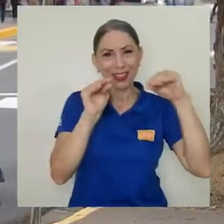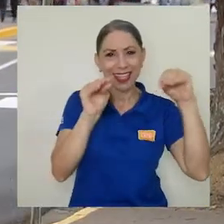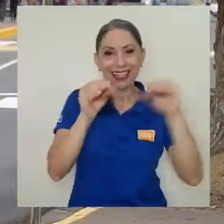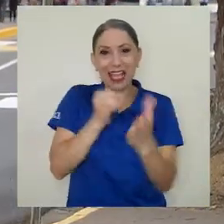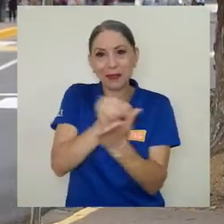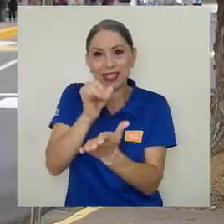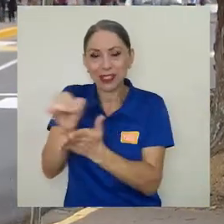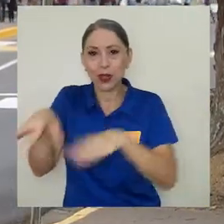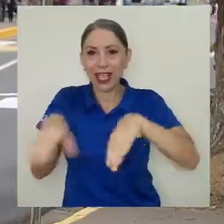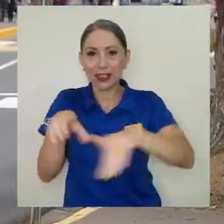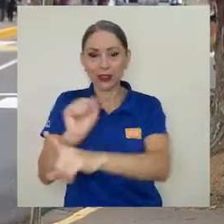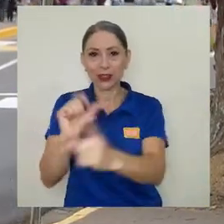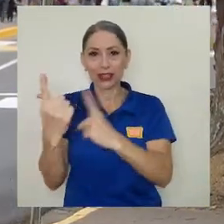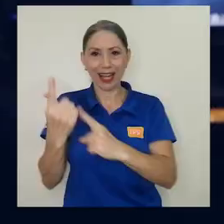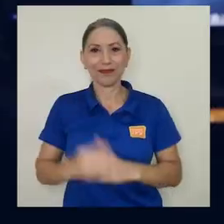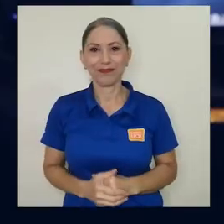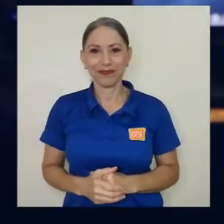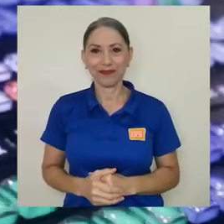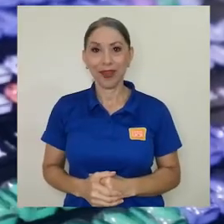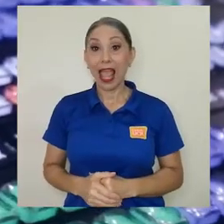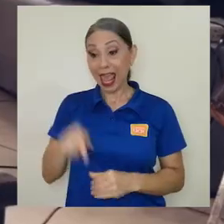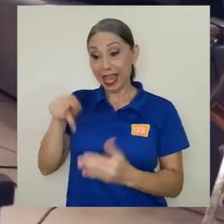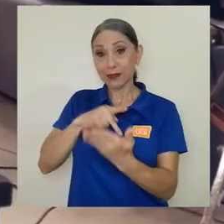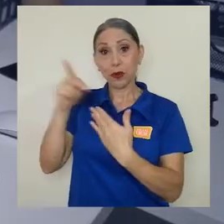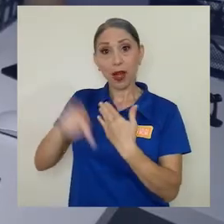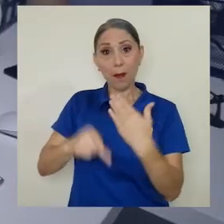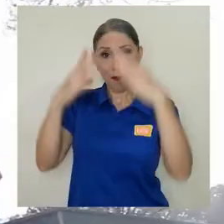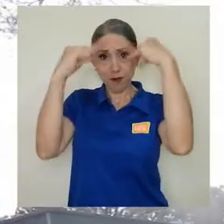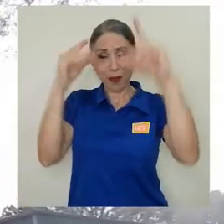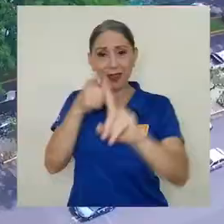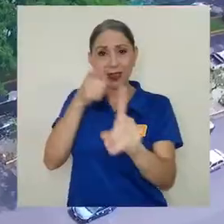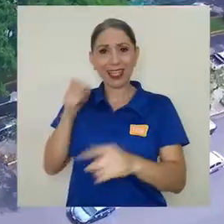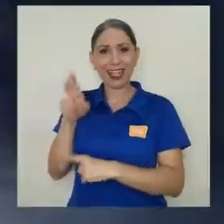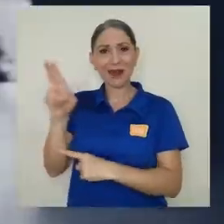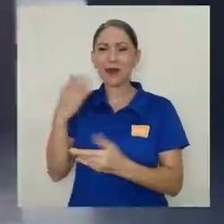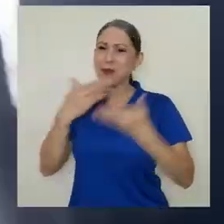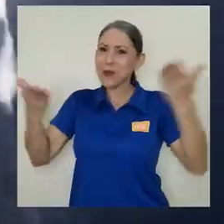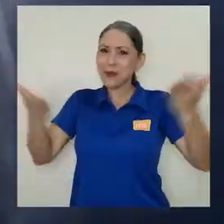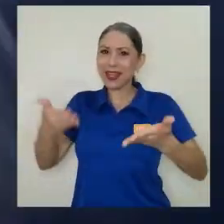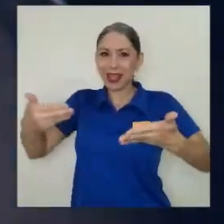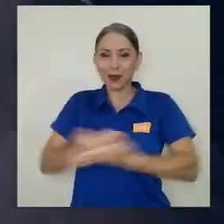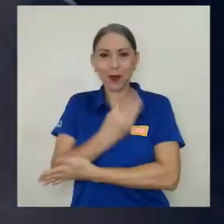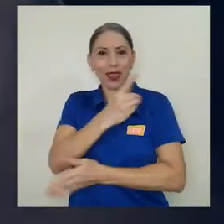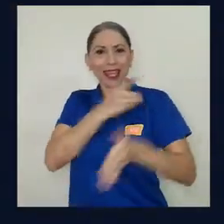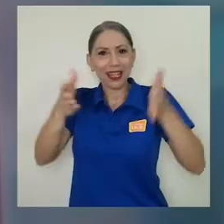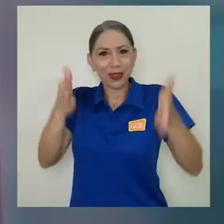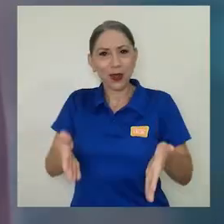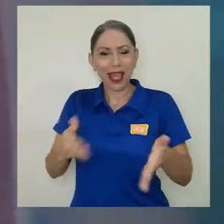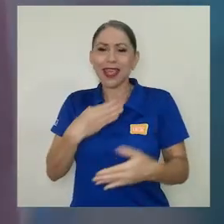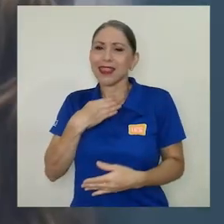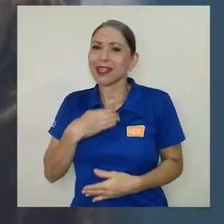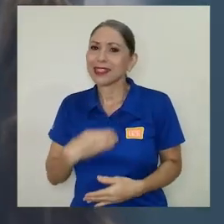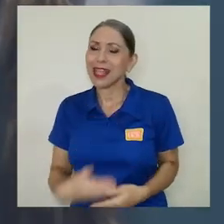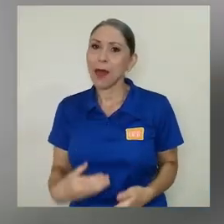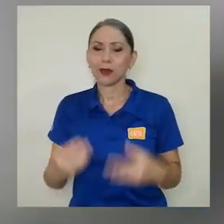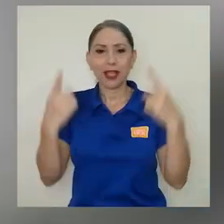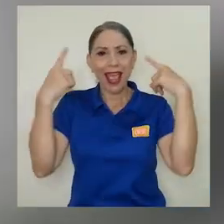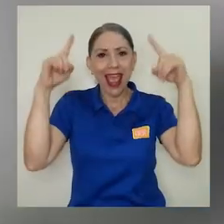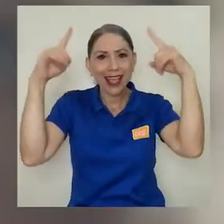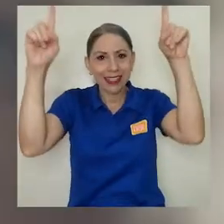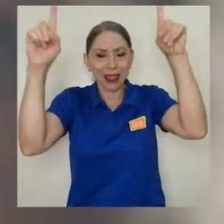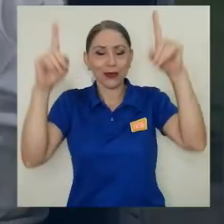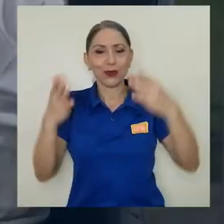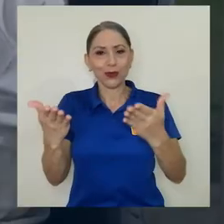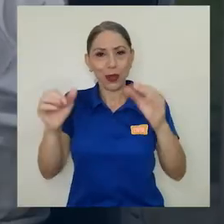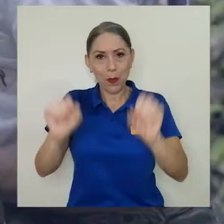investigación y acción social. En el informativo desde la U le damos la bienvenida al nuevo director y le deseamos los mayores